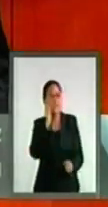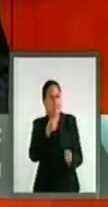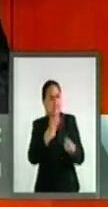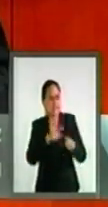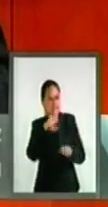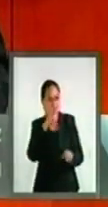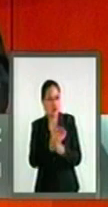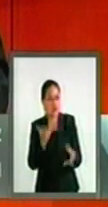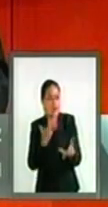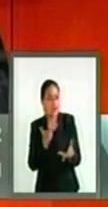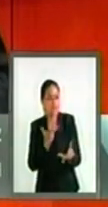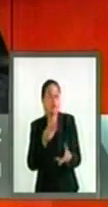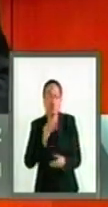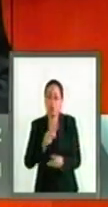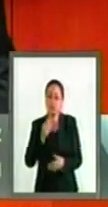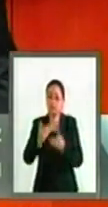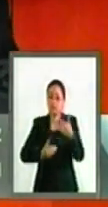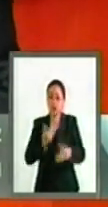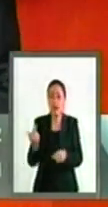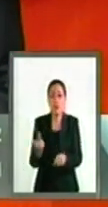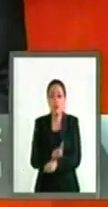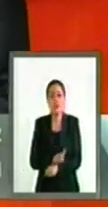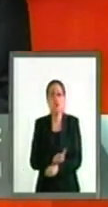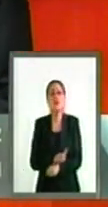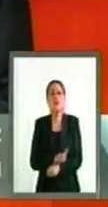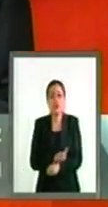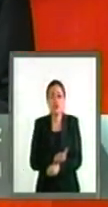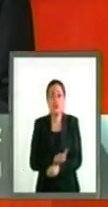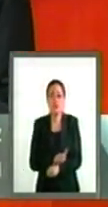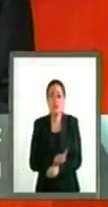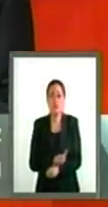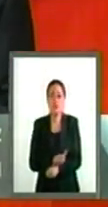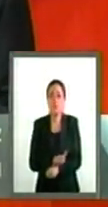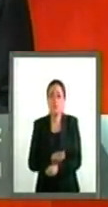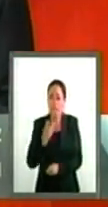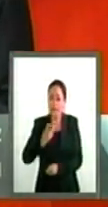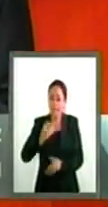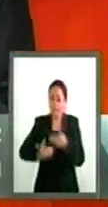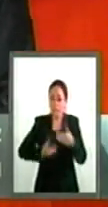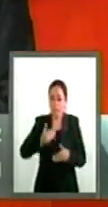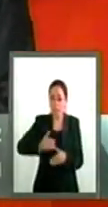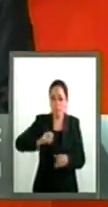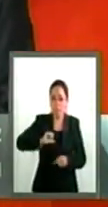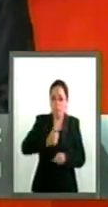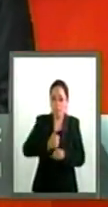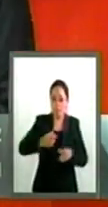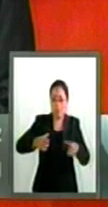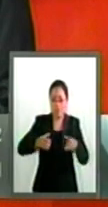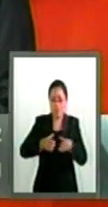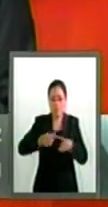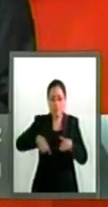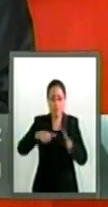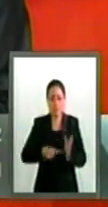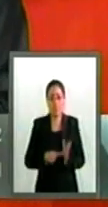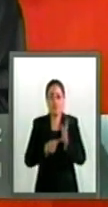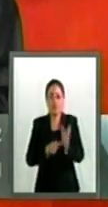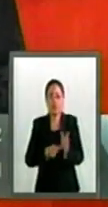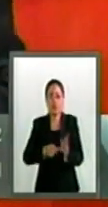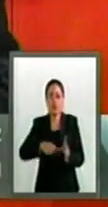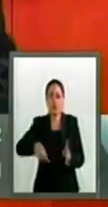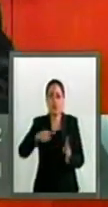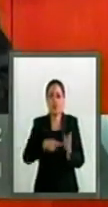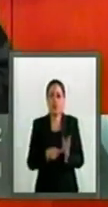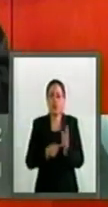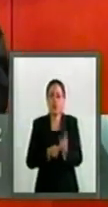lo determinante es que entraña la instauración de un poder o el